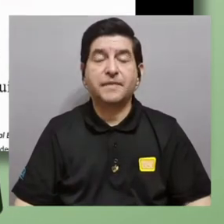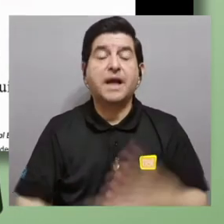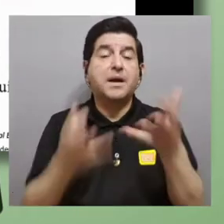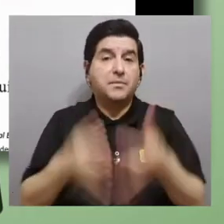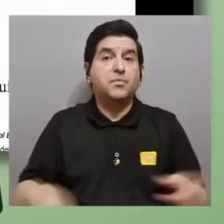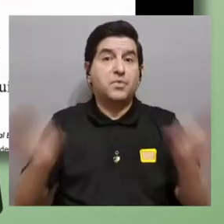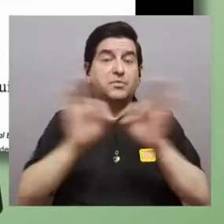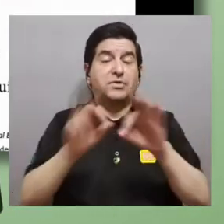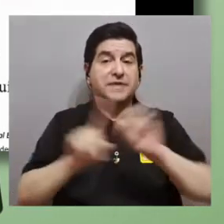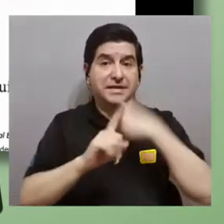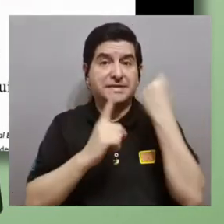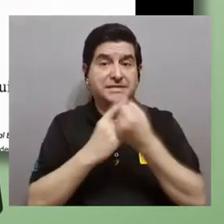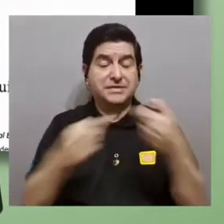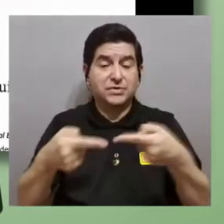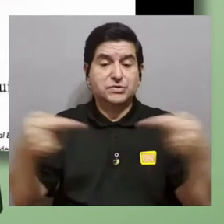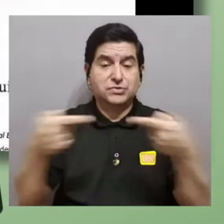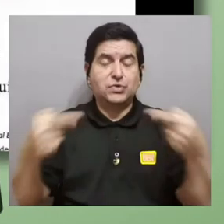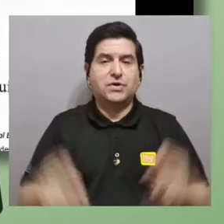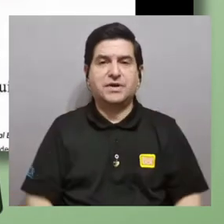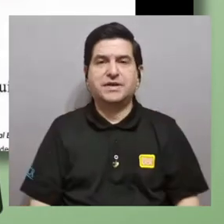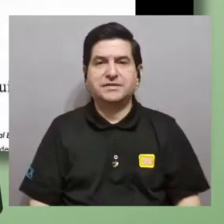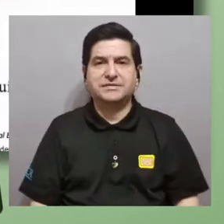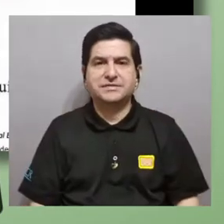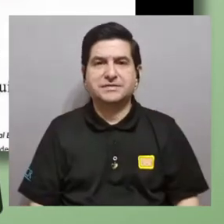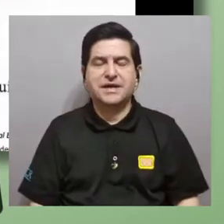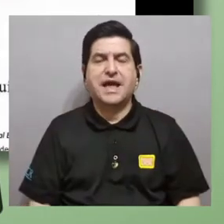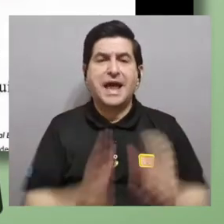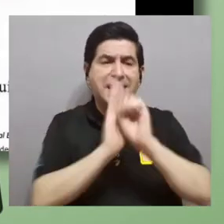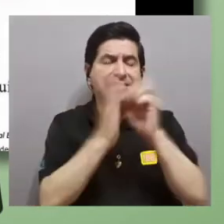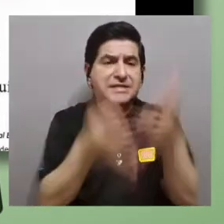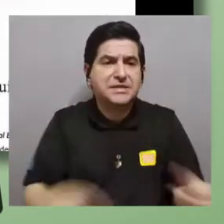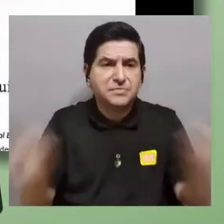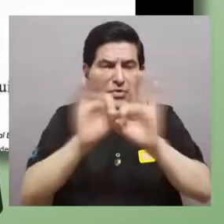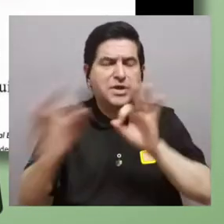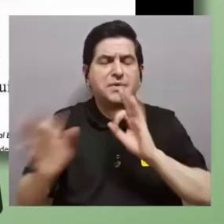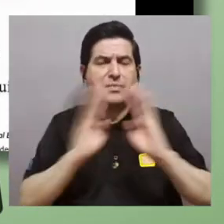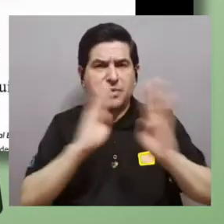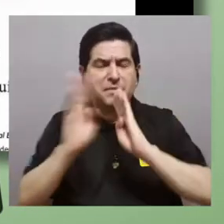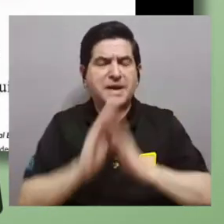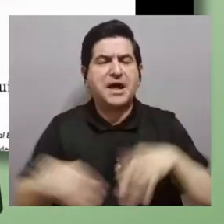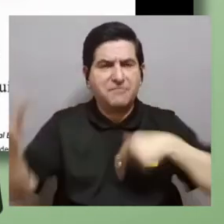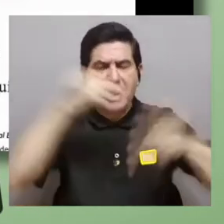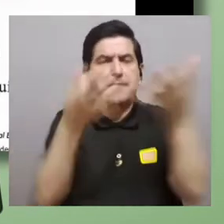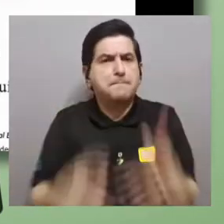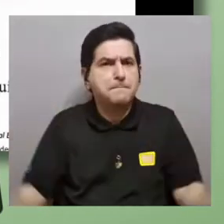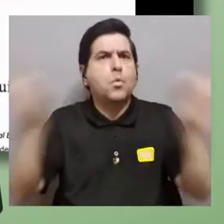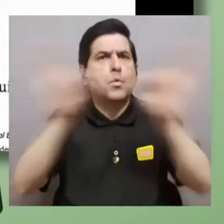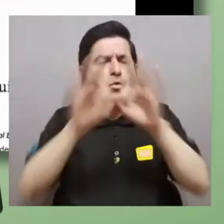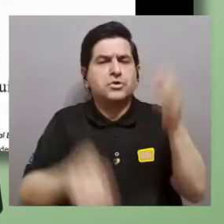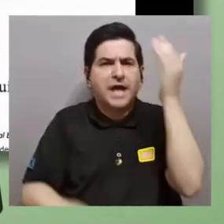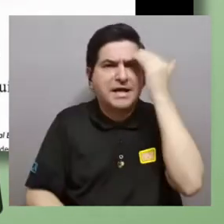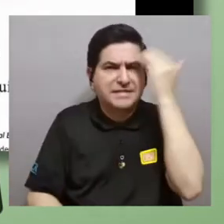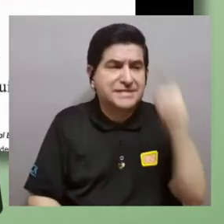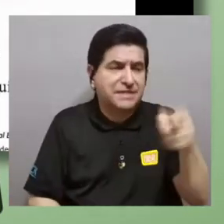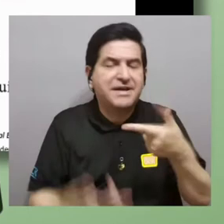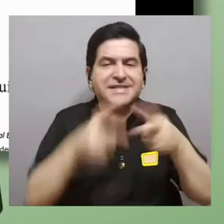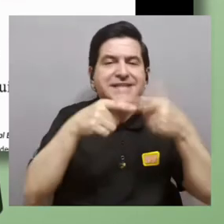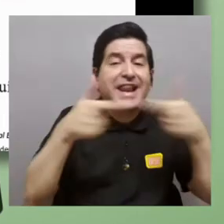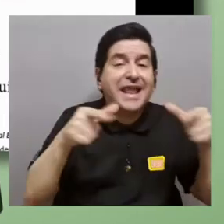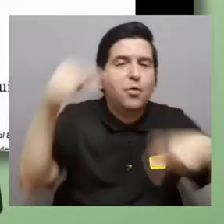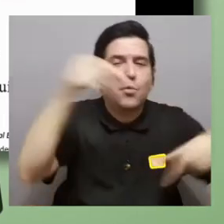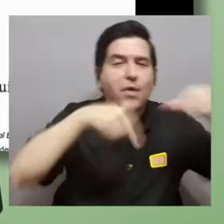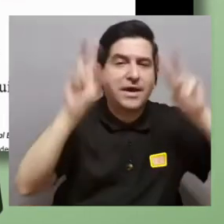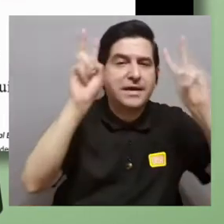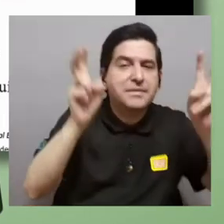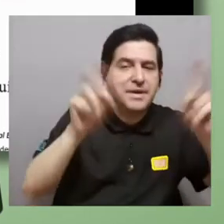son fundamentalmente opuestas la primera que sabemos que es fundamental para poder hablar el lenguaje de la química para comunicarse en química hay que conocer esa lengua química